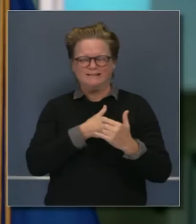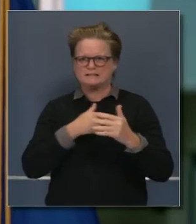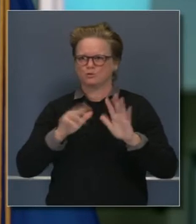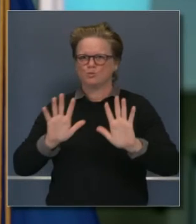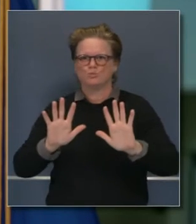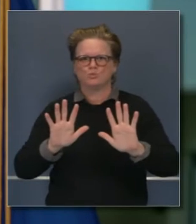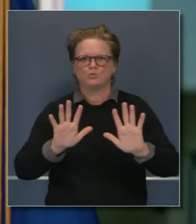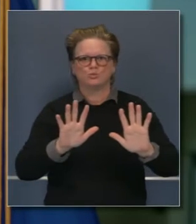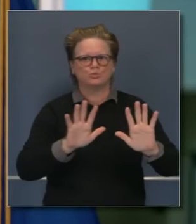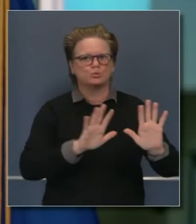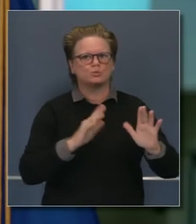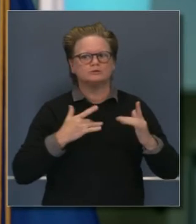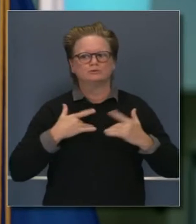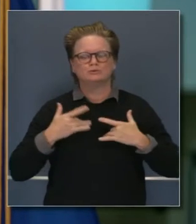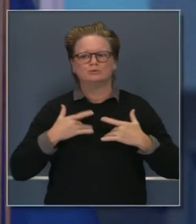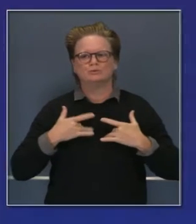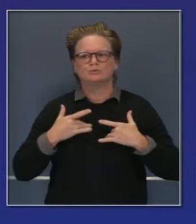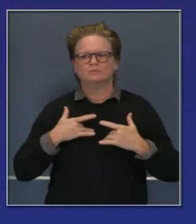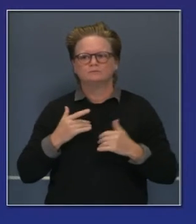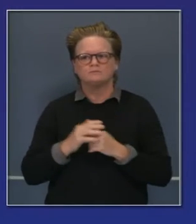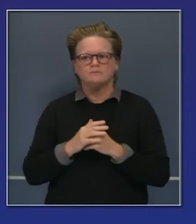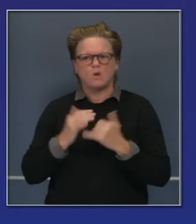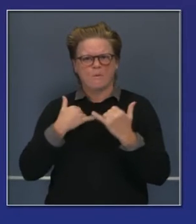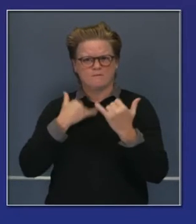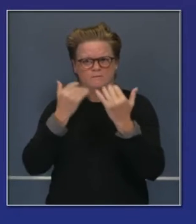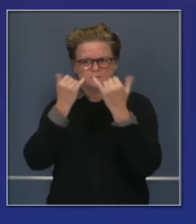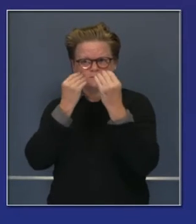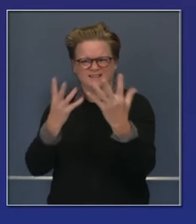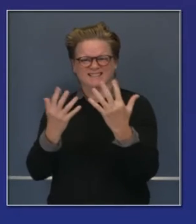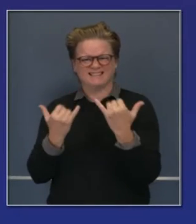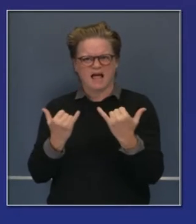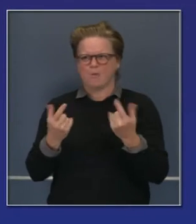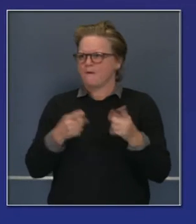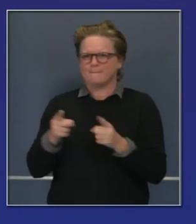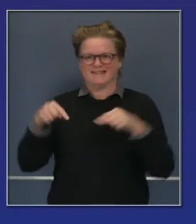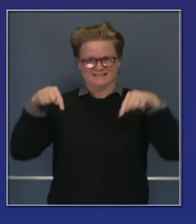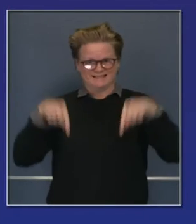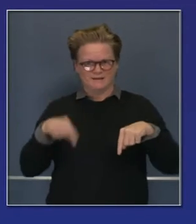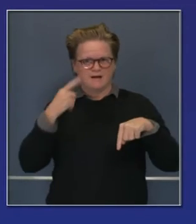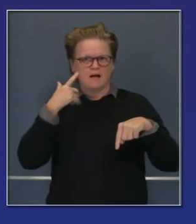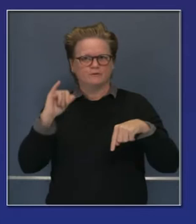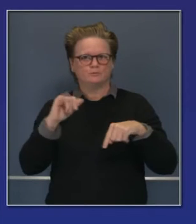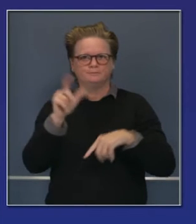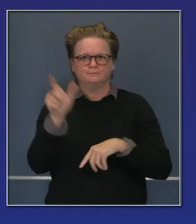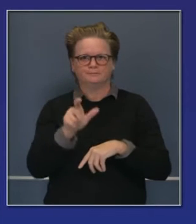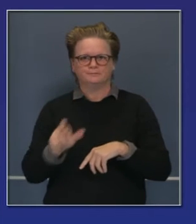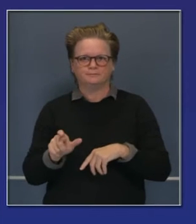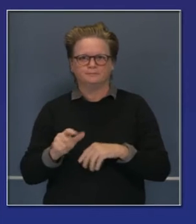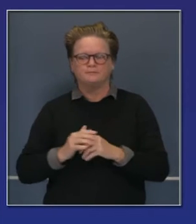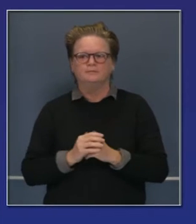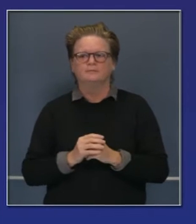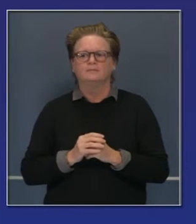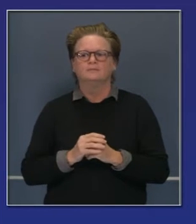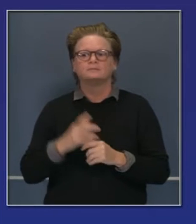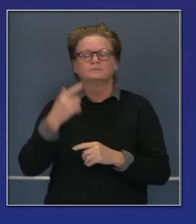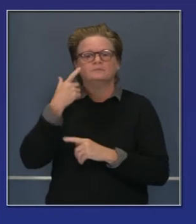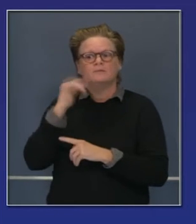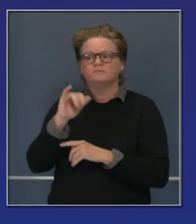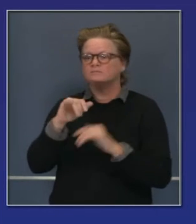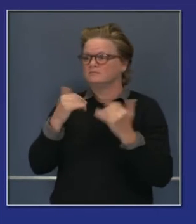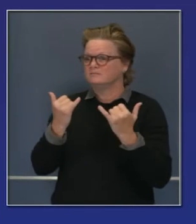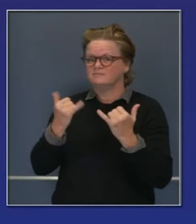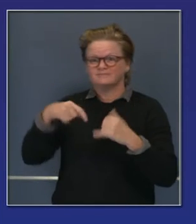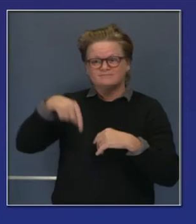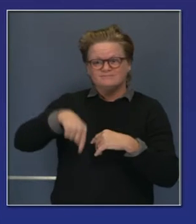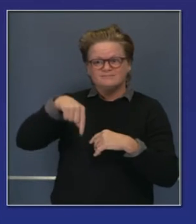preocupación y quiero comenzar de inmediato con los últimos datos en nuestro estado. Como pueden ver, las cifras se están ascendiendo también en promedio